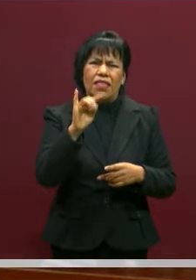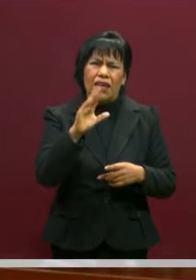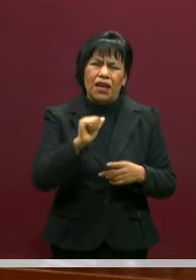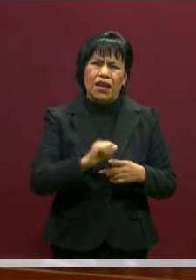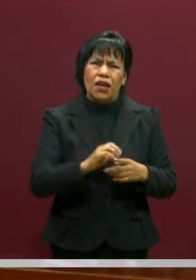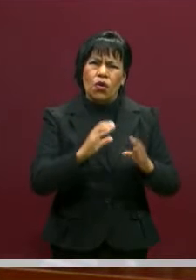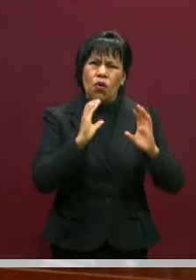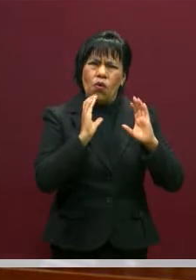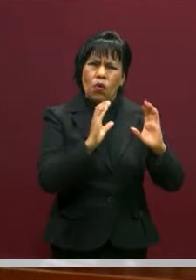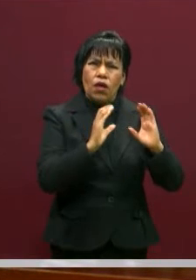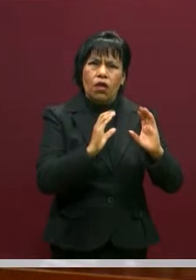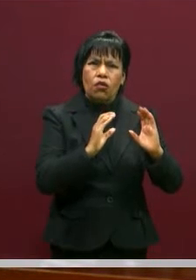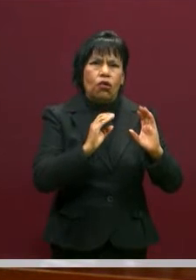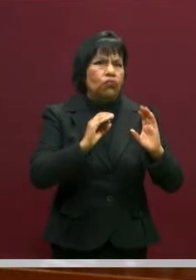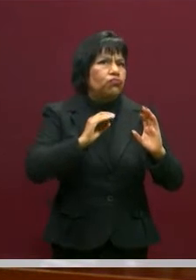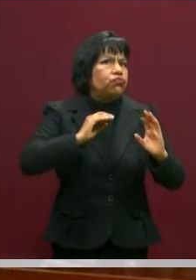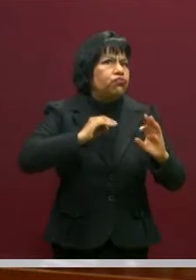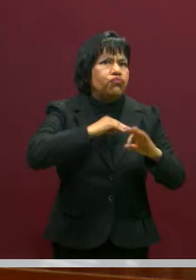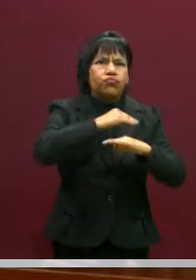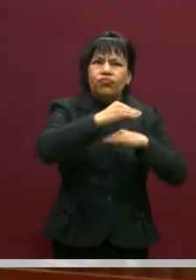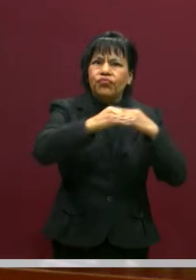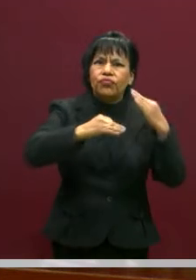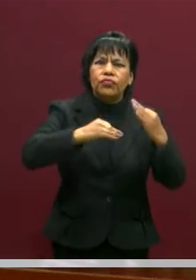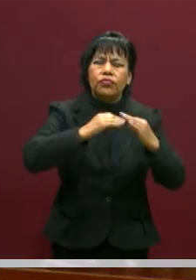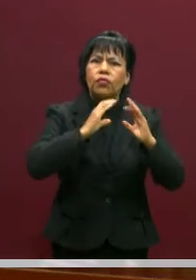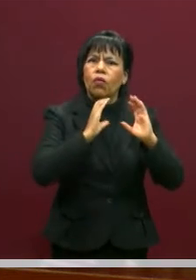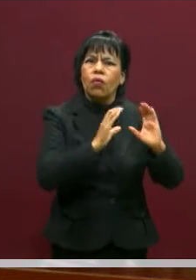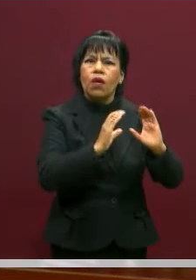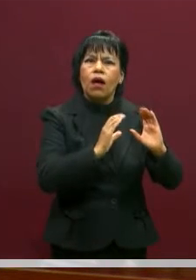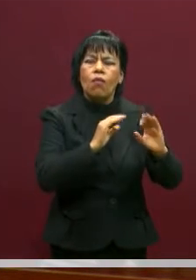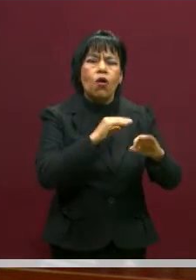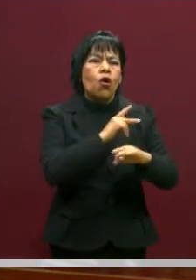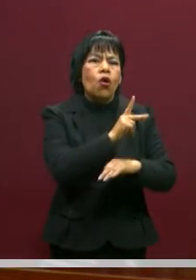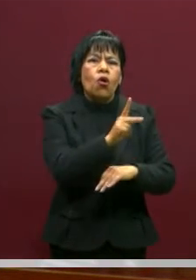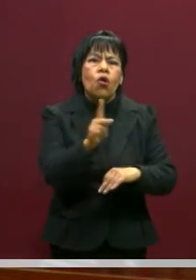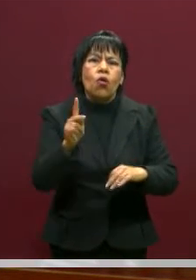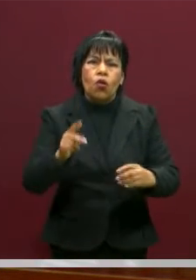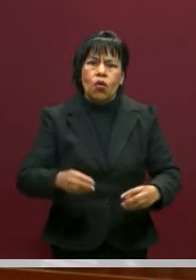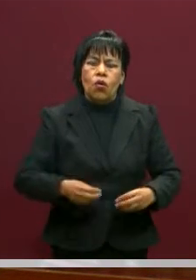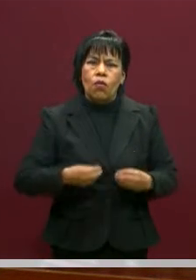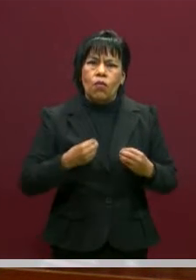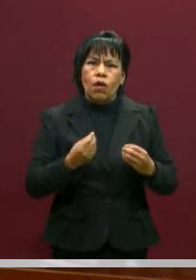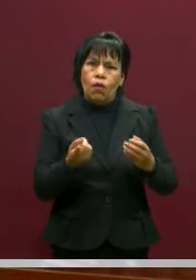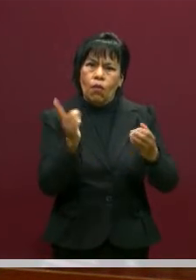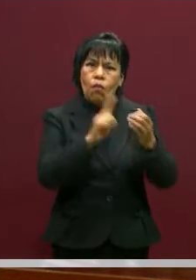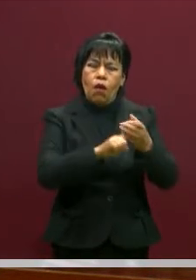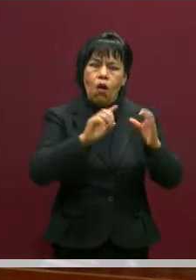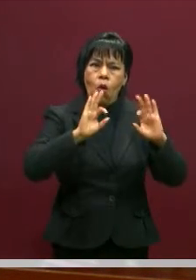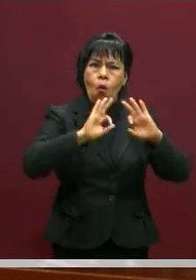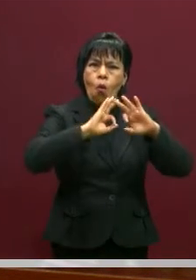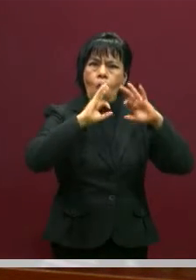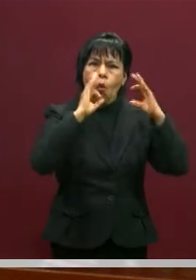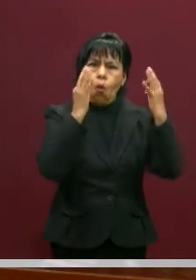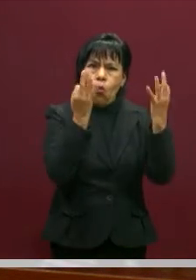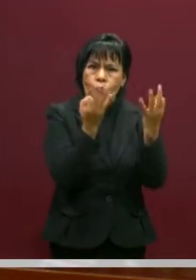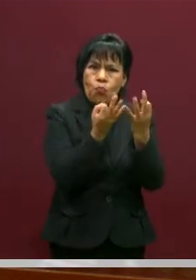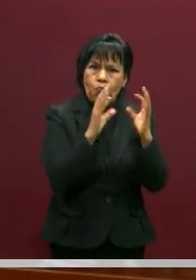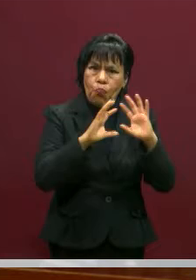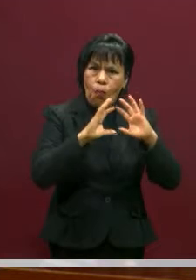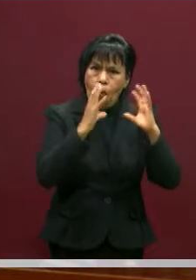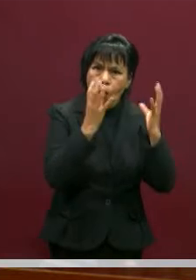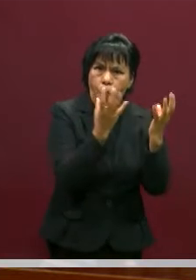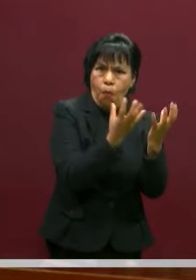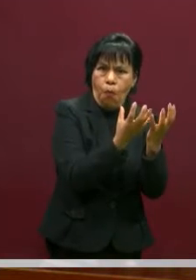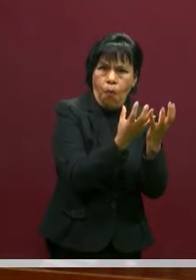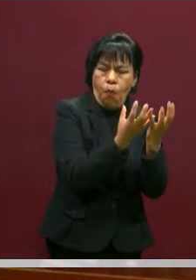todo. Porque en primer lugar, vivimos en una casa común, que es el planeta. Y que visto, como lo ven los